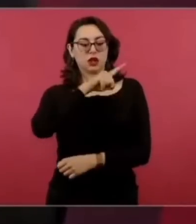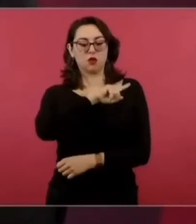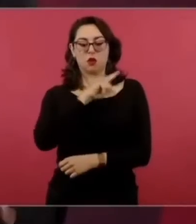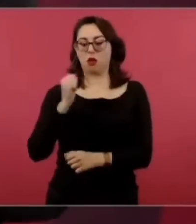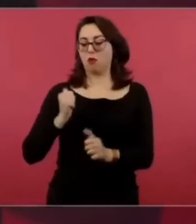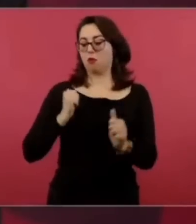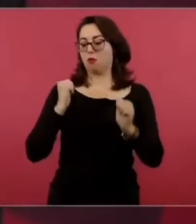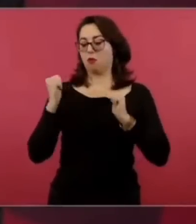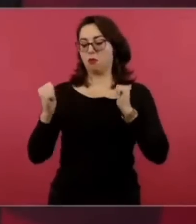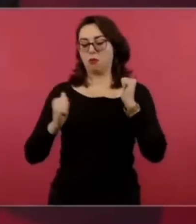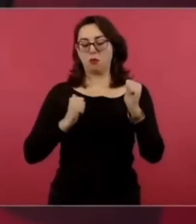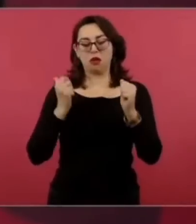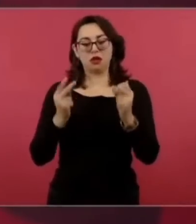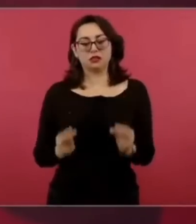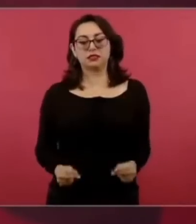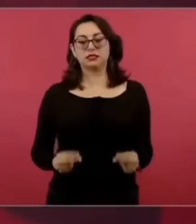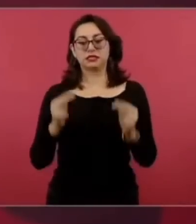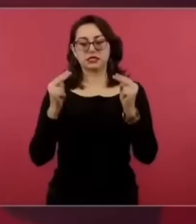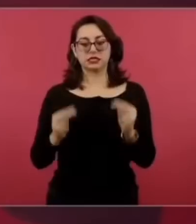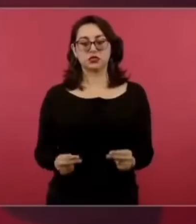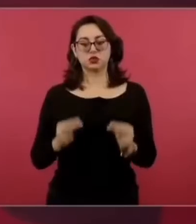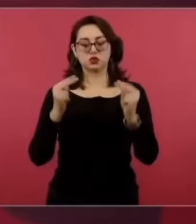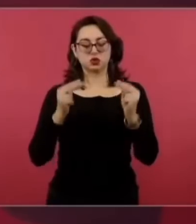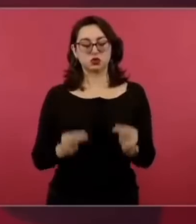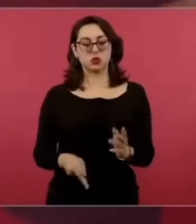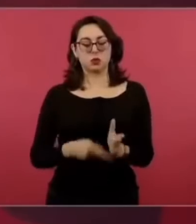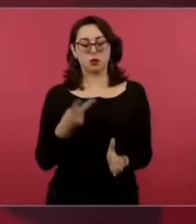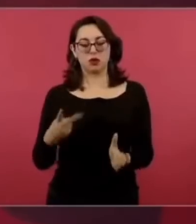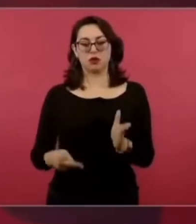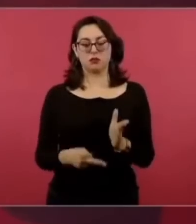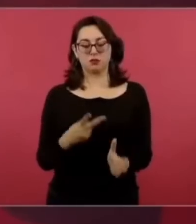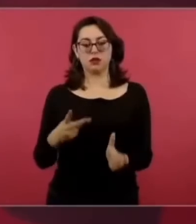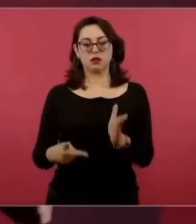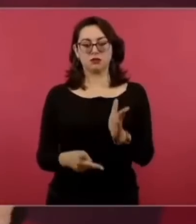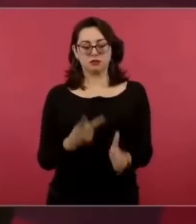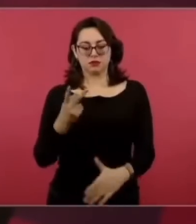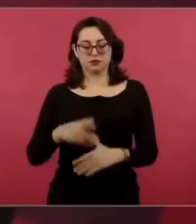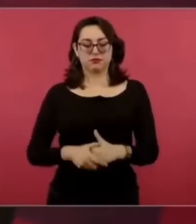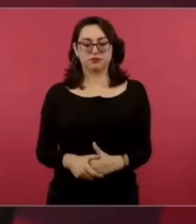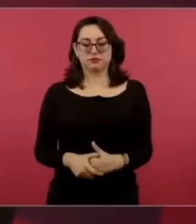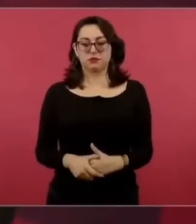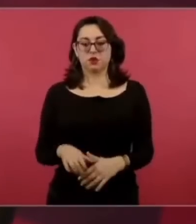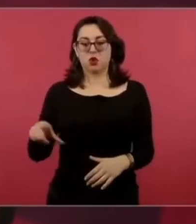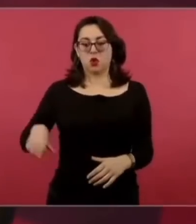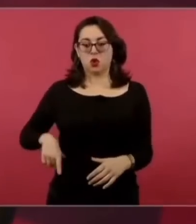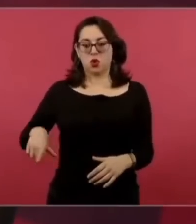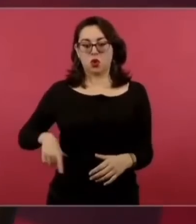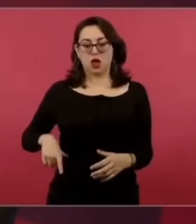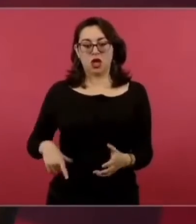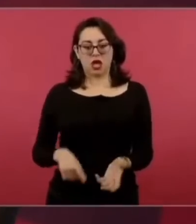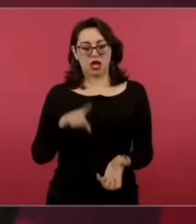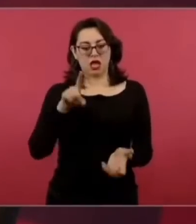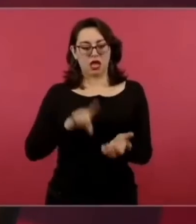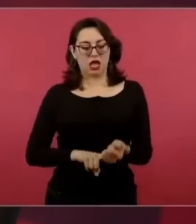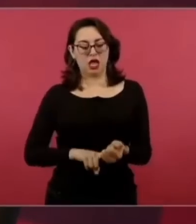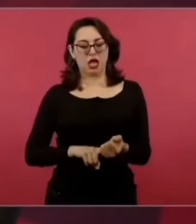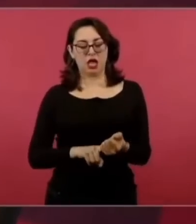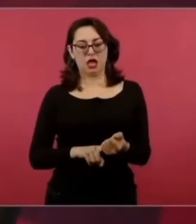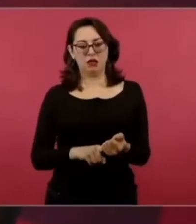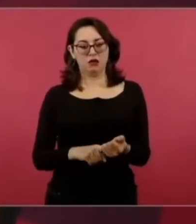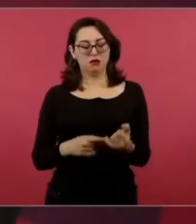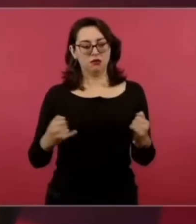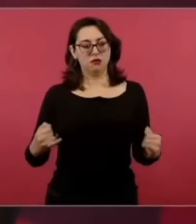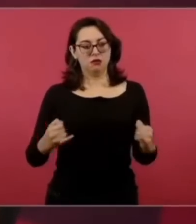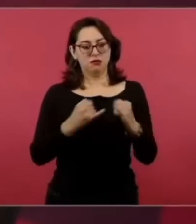en todas las dependencias del gobierno de hecho si están en otro